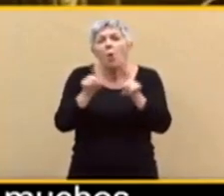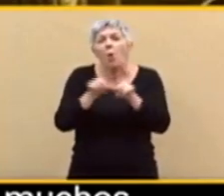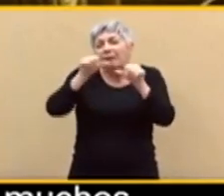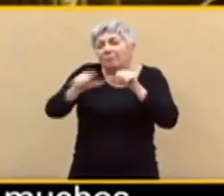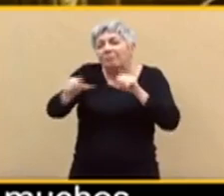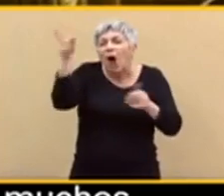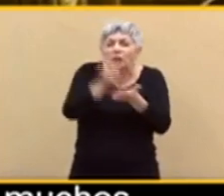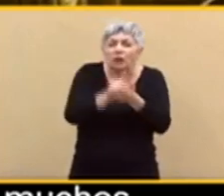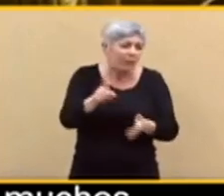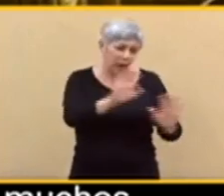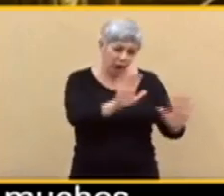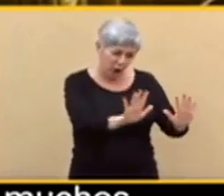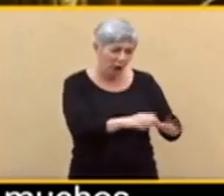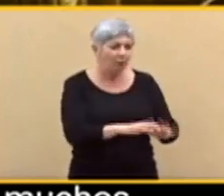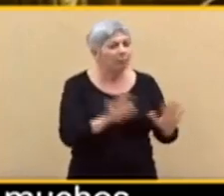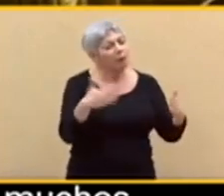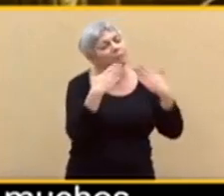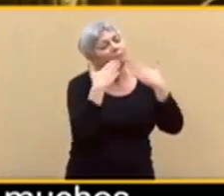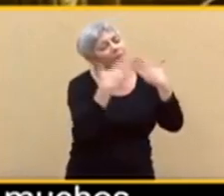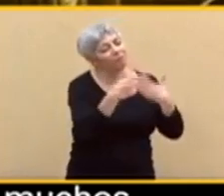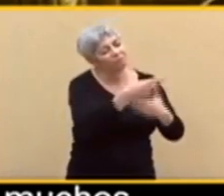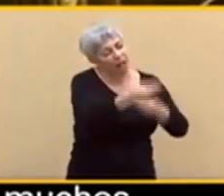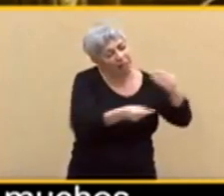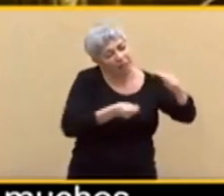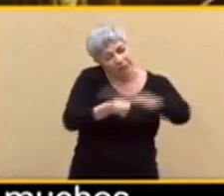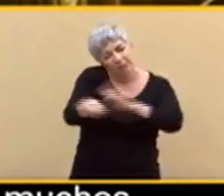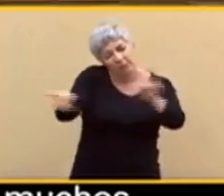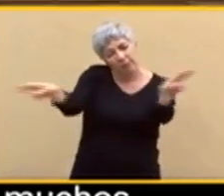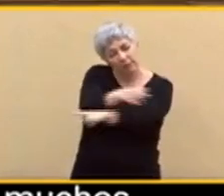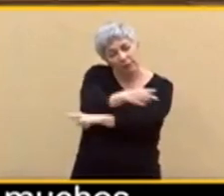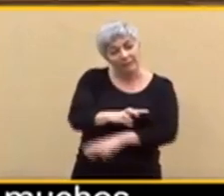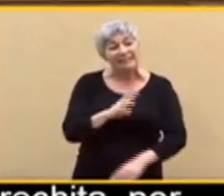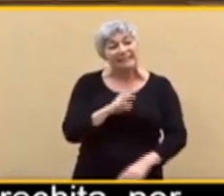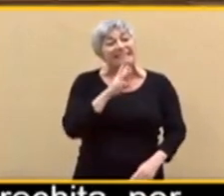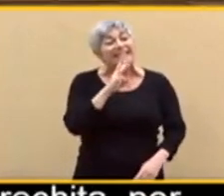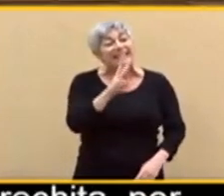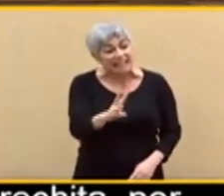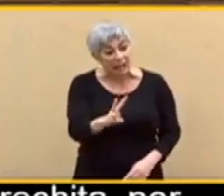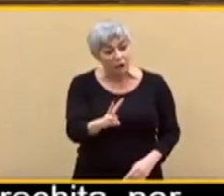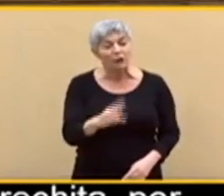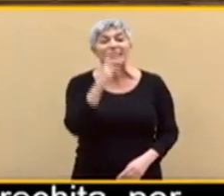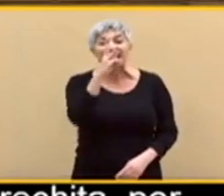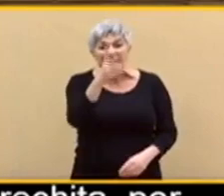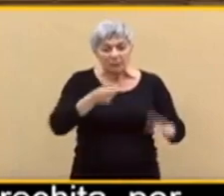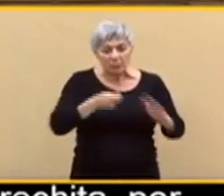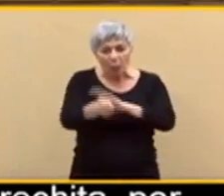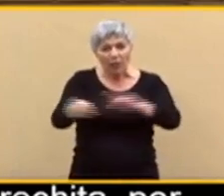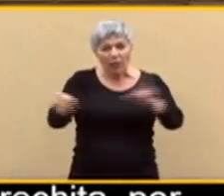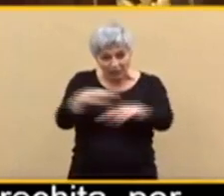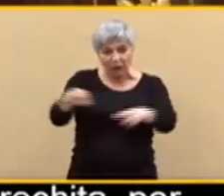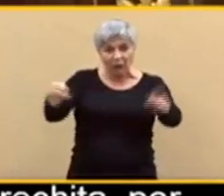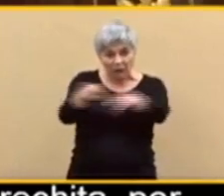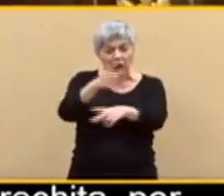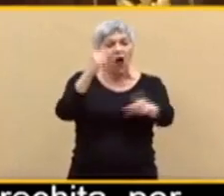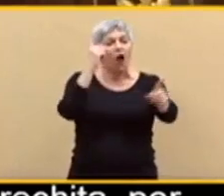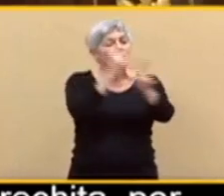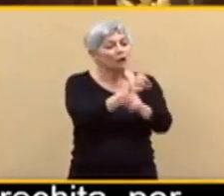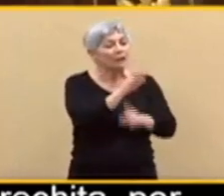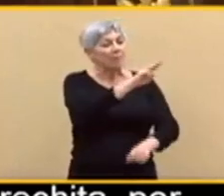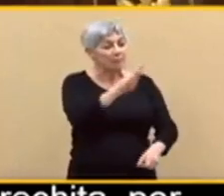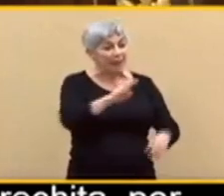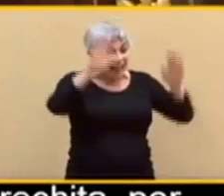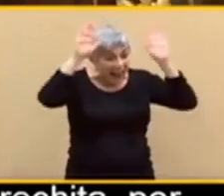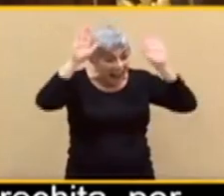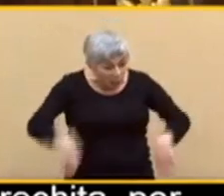gracias por la moción. En tres años, ver tres mociones de censura contra el PP y la última viniendo de la